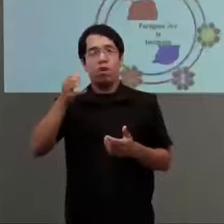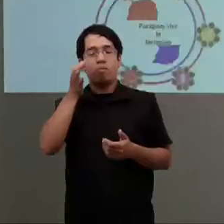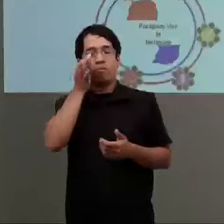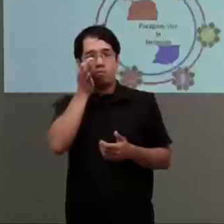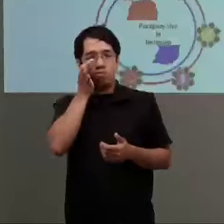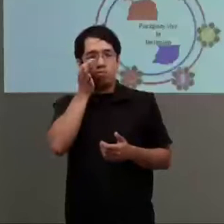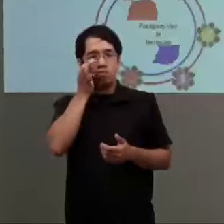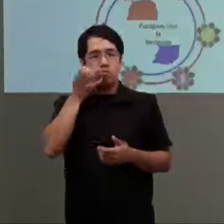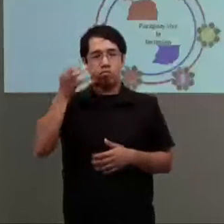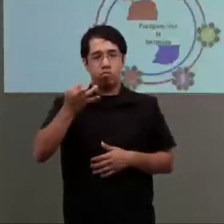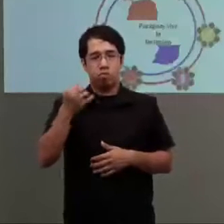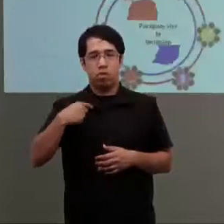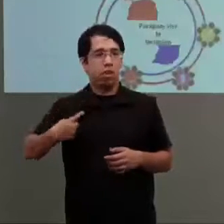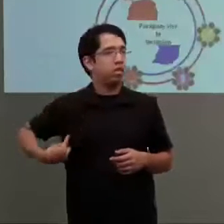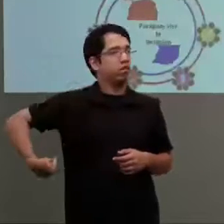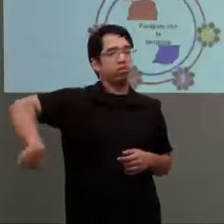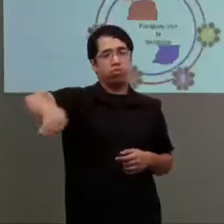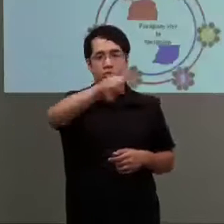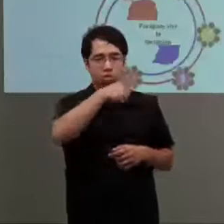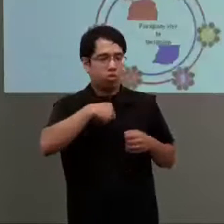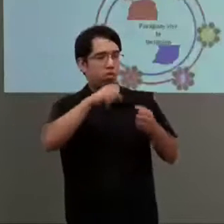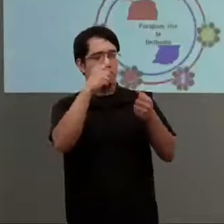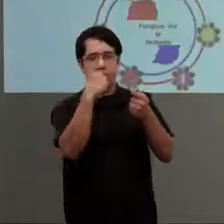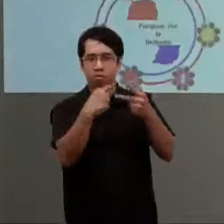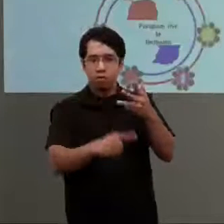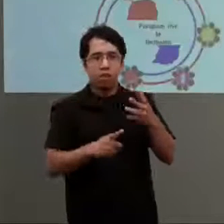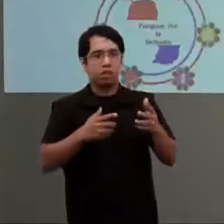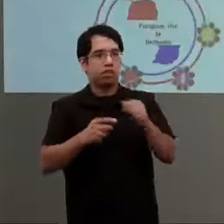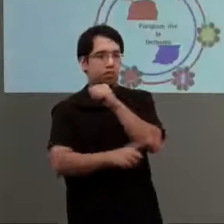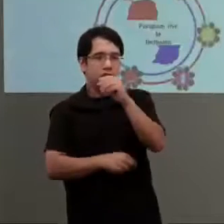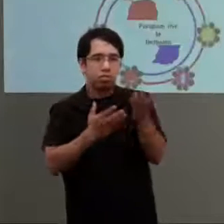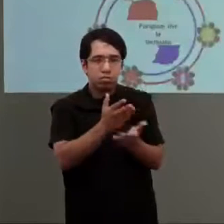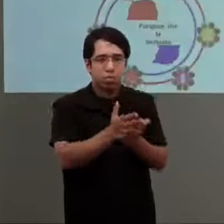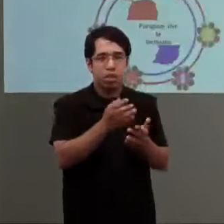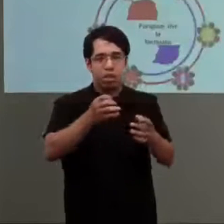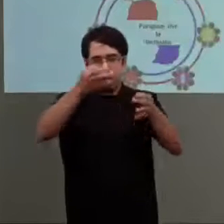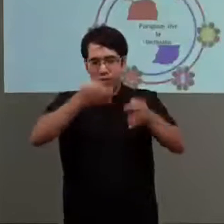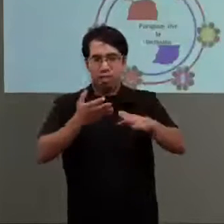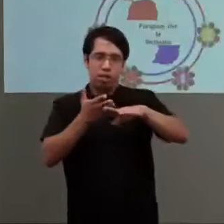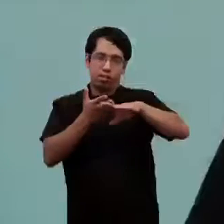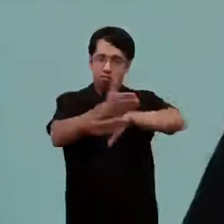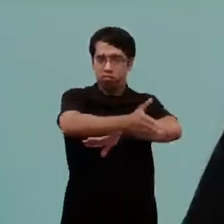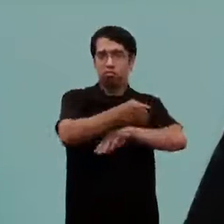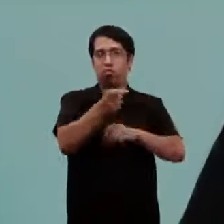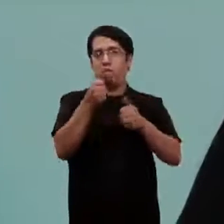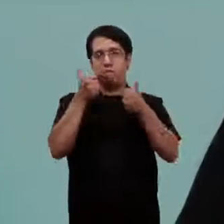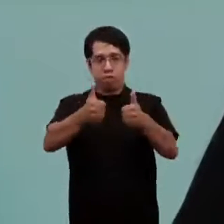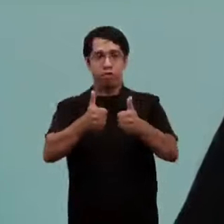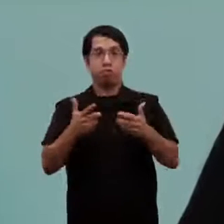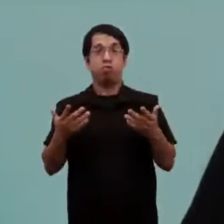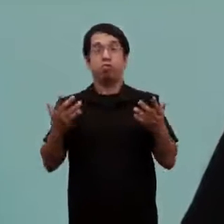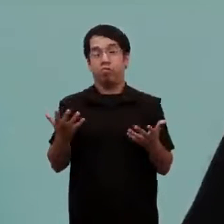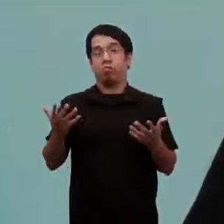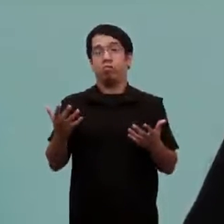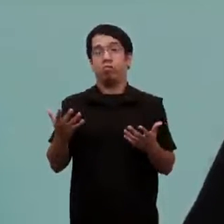garantizar finalmente es que todos los bienes y servicios sean accesibles. Es decir, en ese sentido